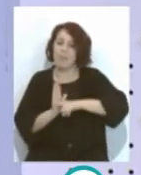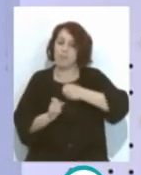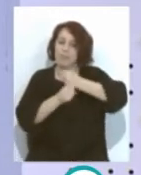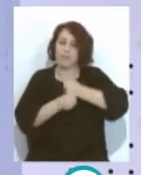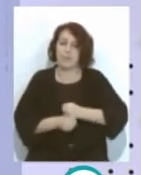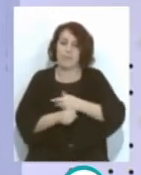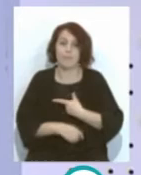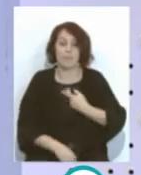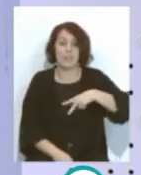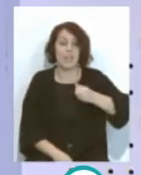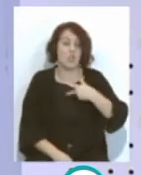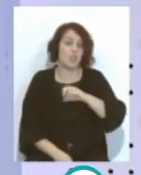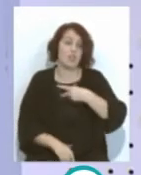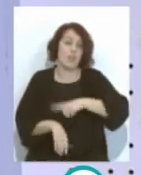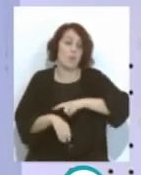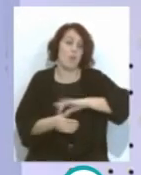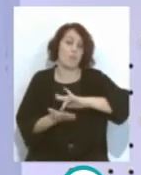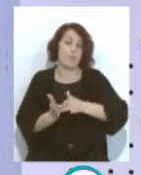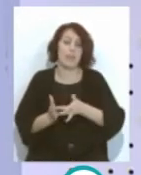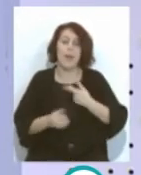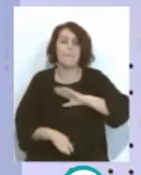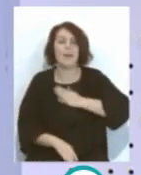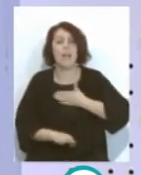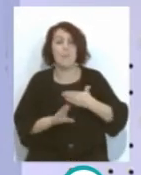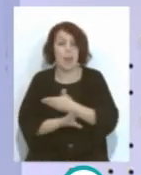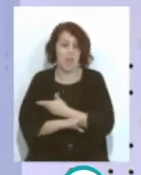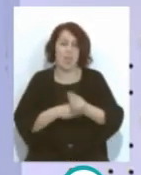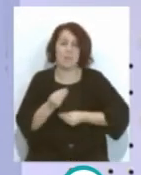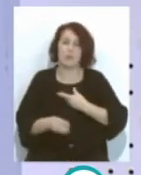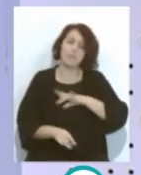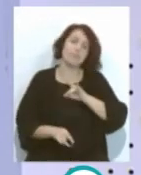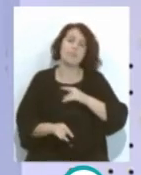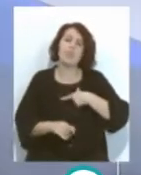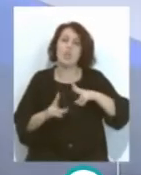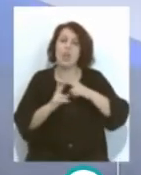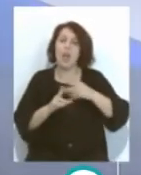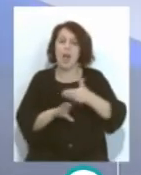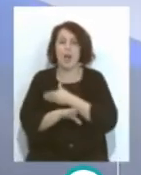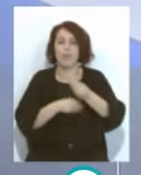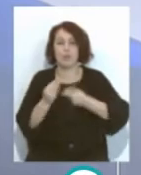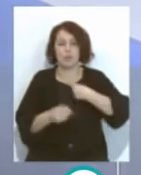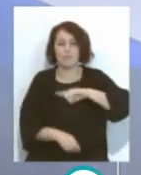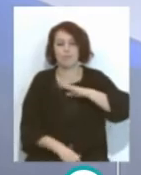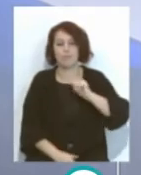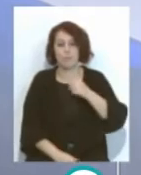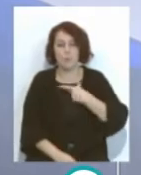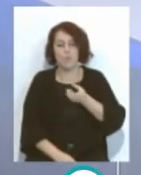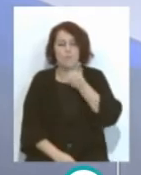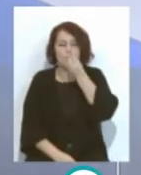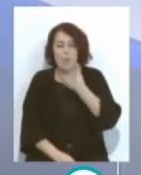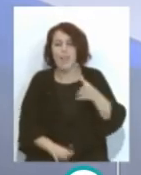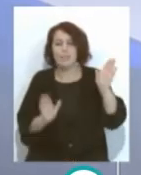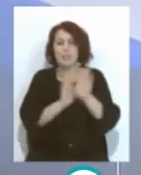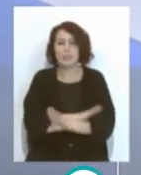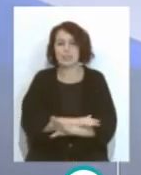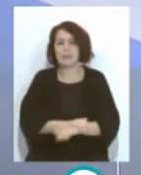momentos Nacho Nos hemos quedado sin tiempo Nuevamente Mañana previa Mañana la previa De la Real Sociedad Nosotros nos vamos Que tengan una muy buena